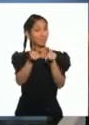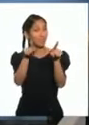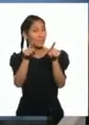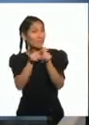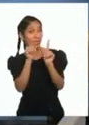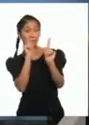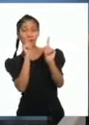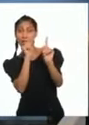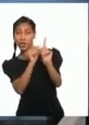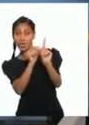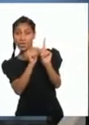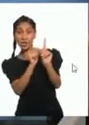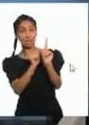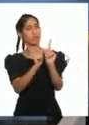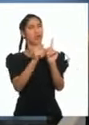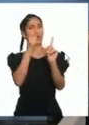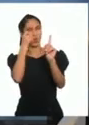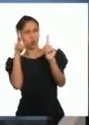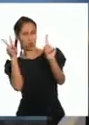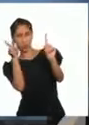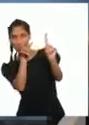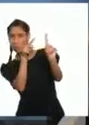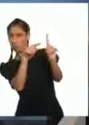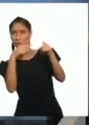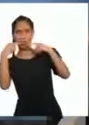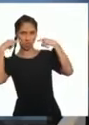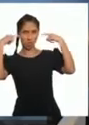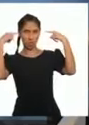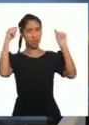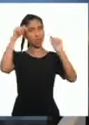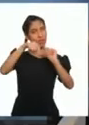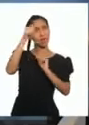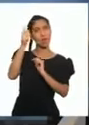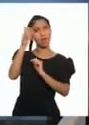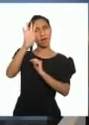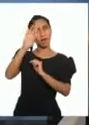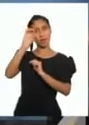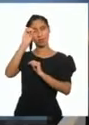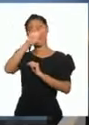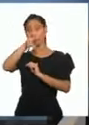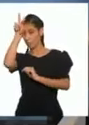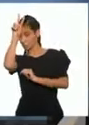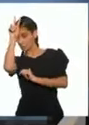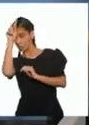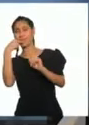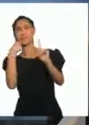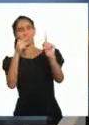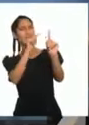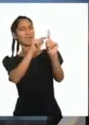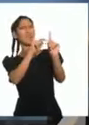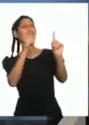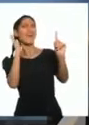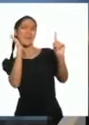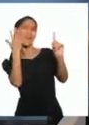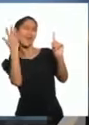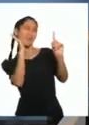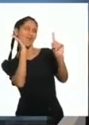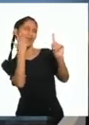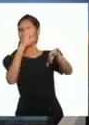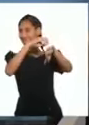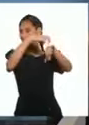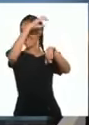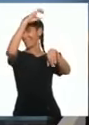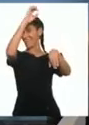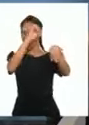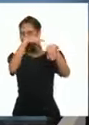afroperuanos. Por eso la llamaban la Morena de Oro, por su